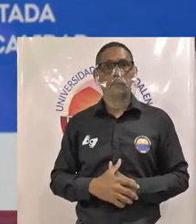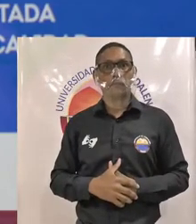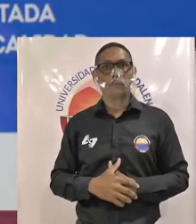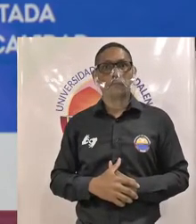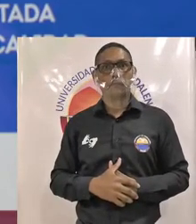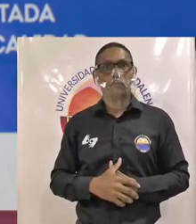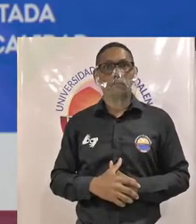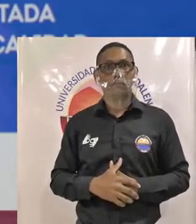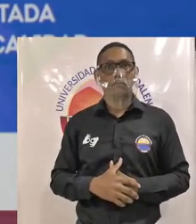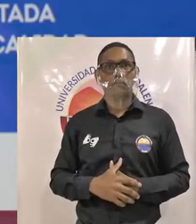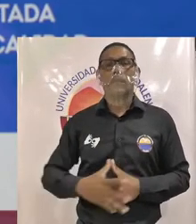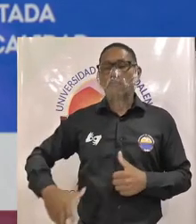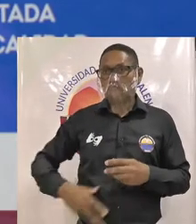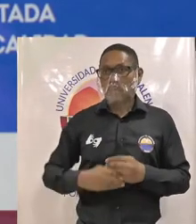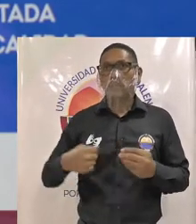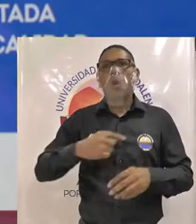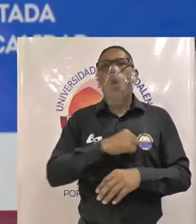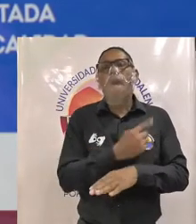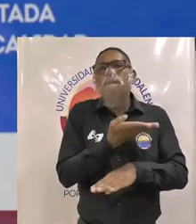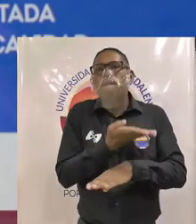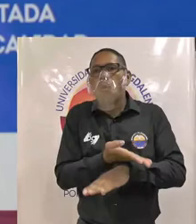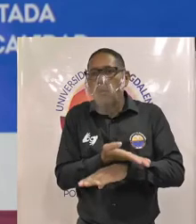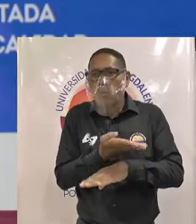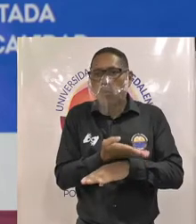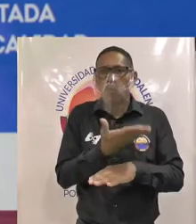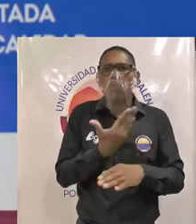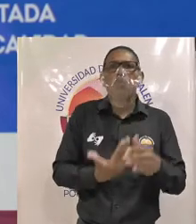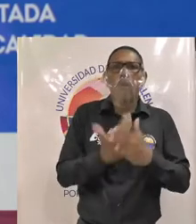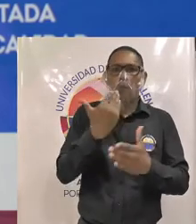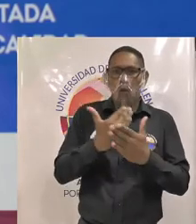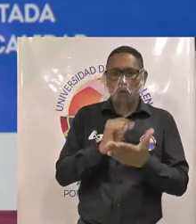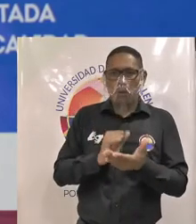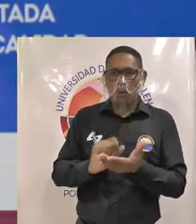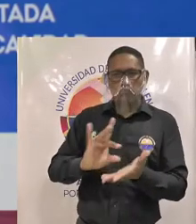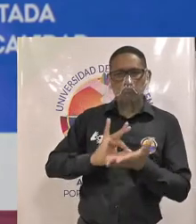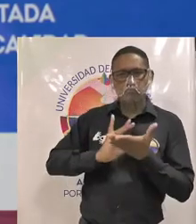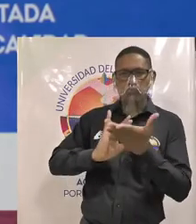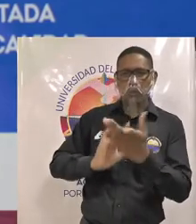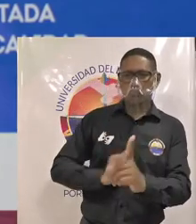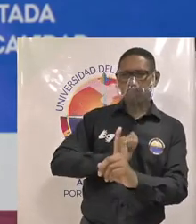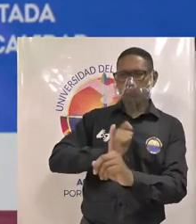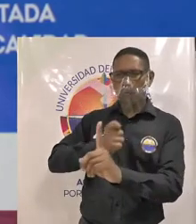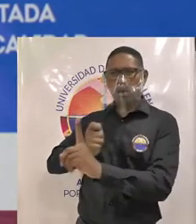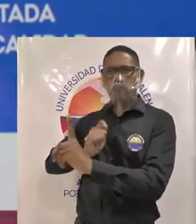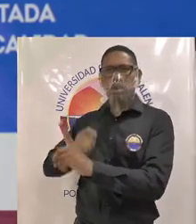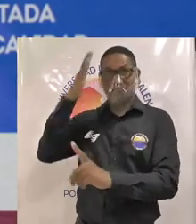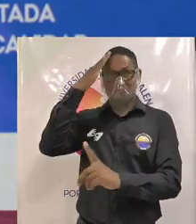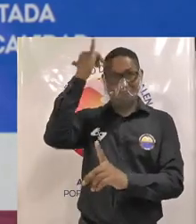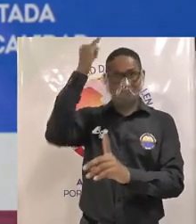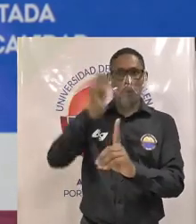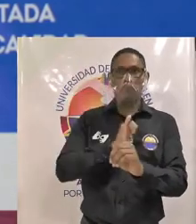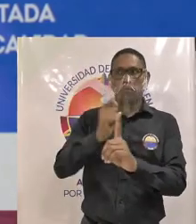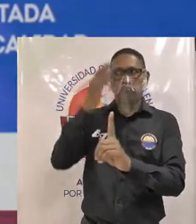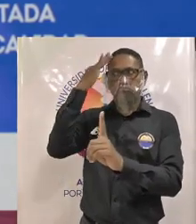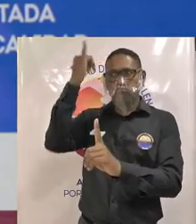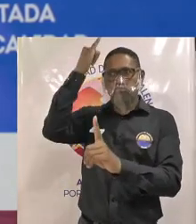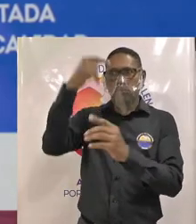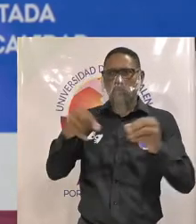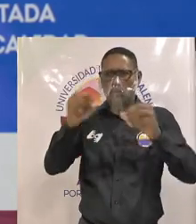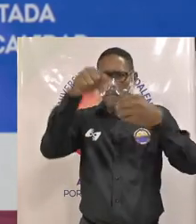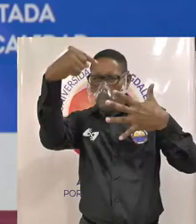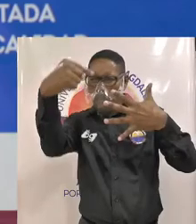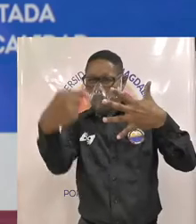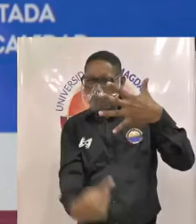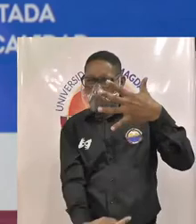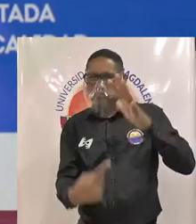y pues proponer un modelo de asignación académica que deje ver la verdad de verdad todo lo que hacemos